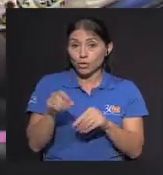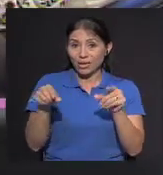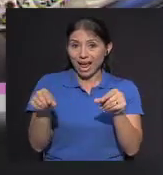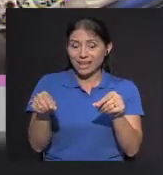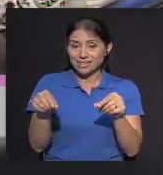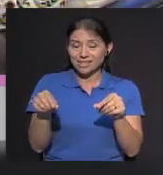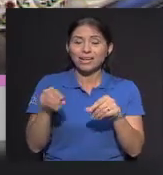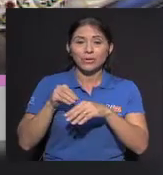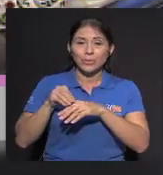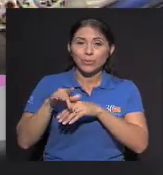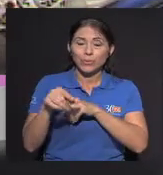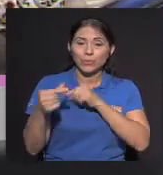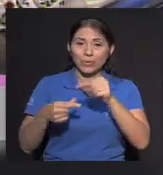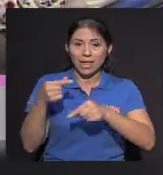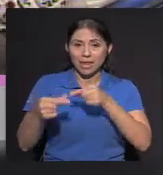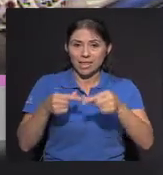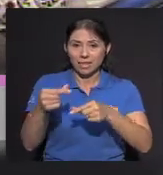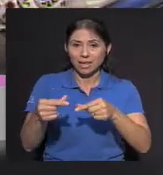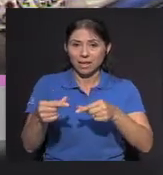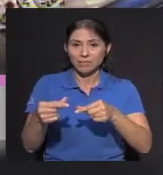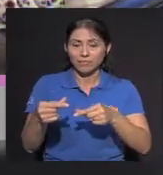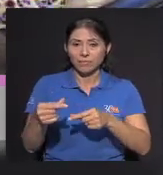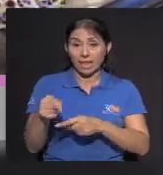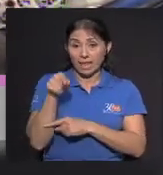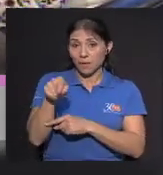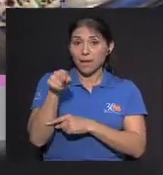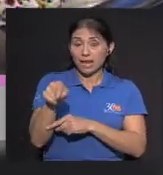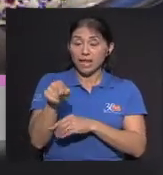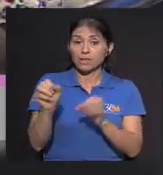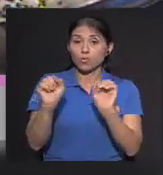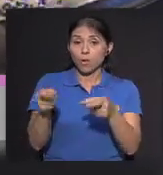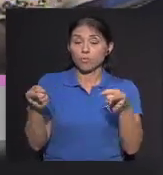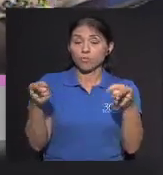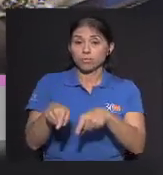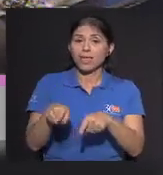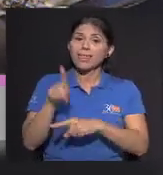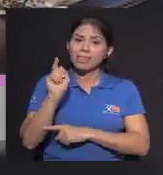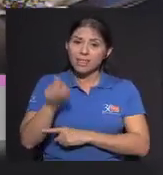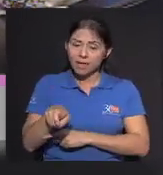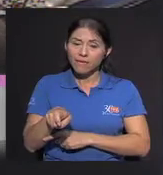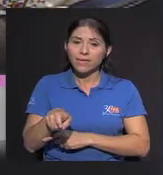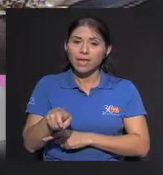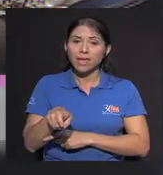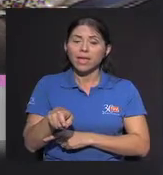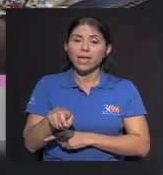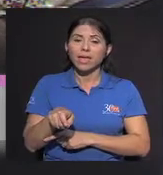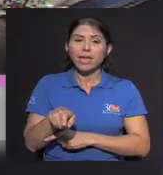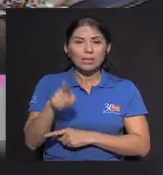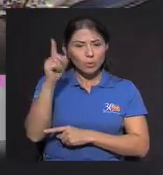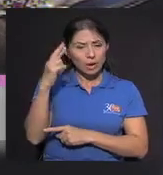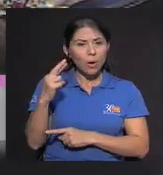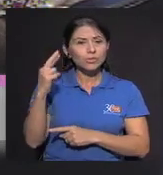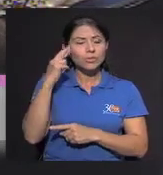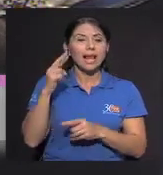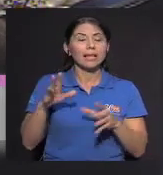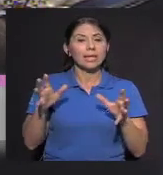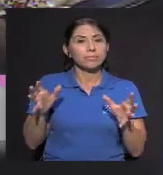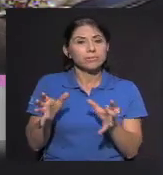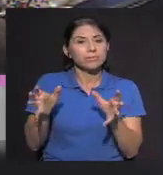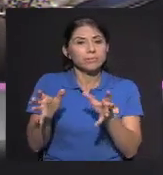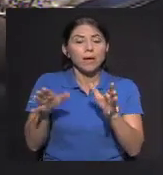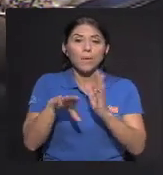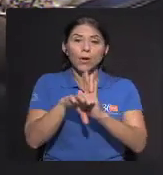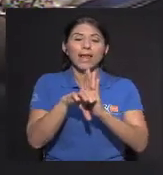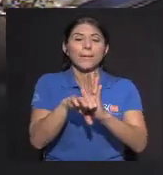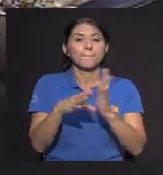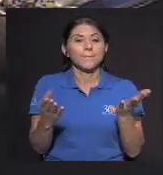los tumores tienen esta carga Entonces, y para que esta carga funcione Tiene que haber un causal Que la vaya